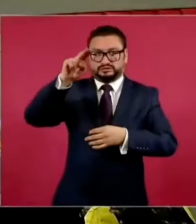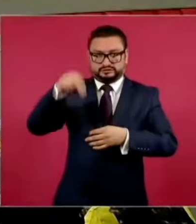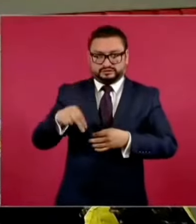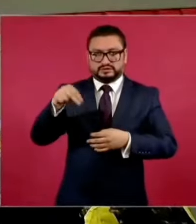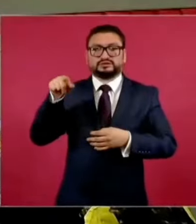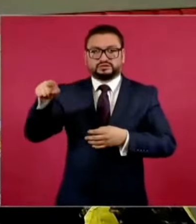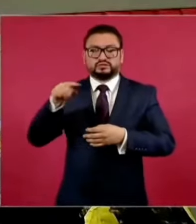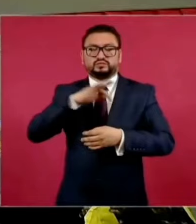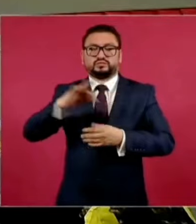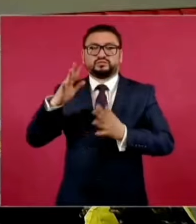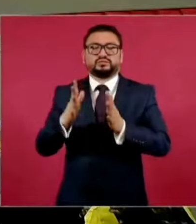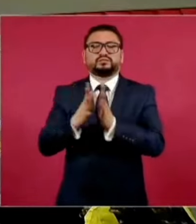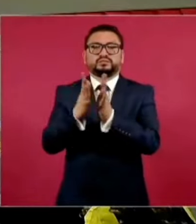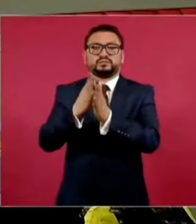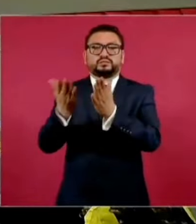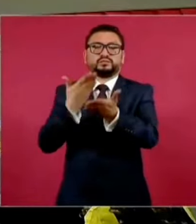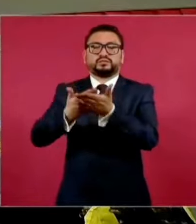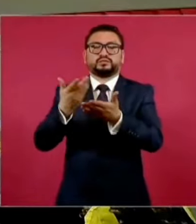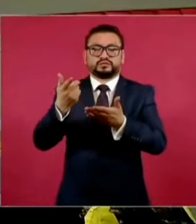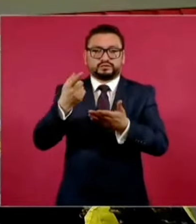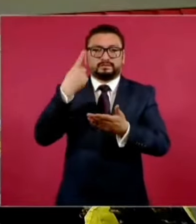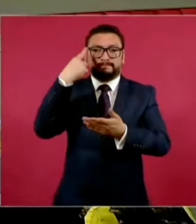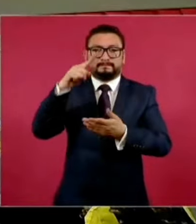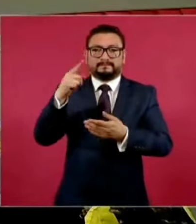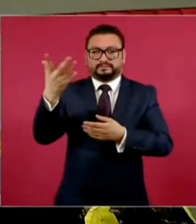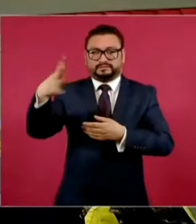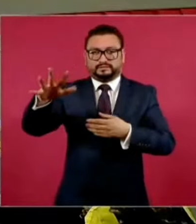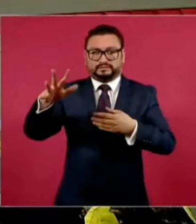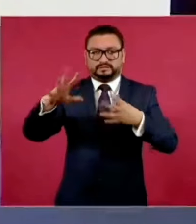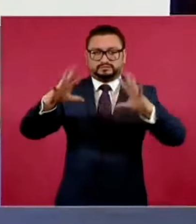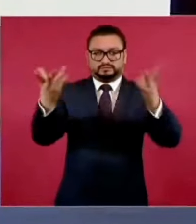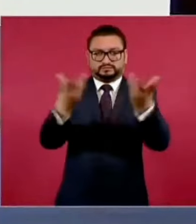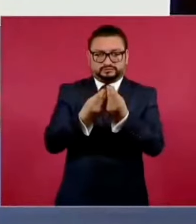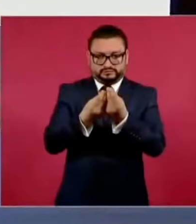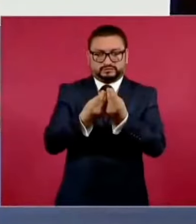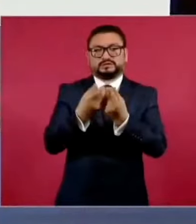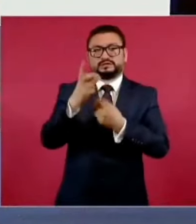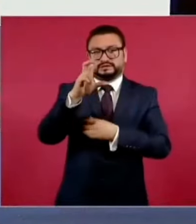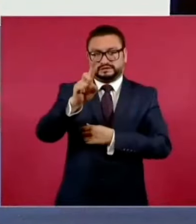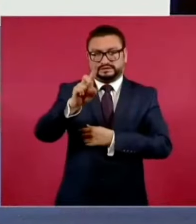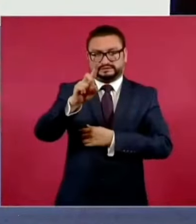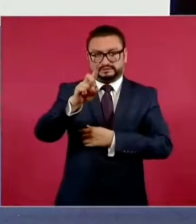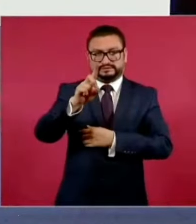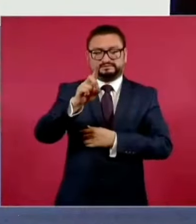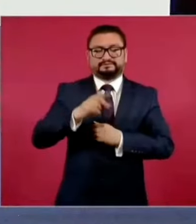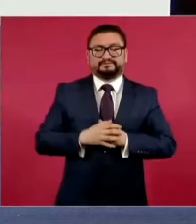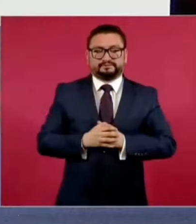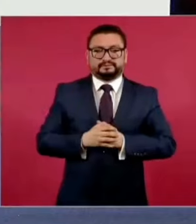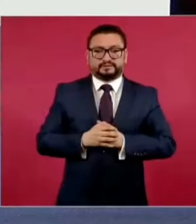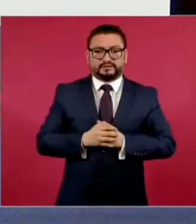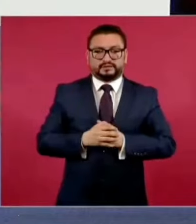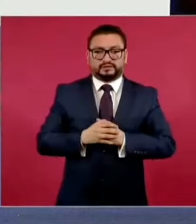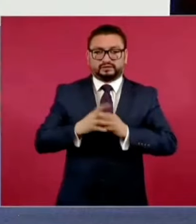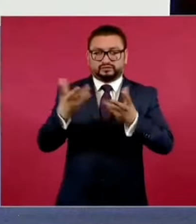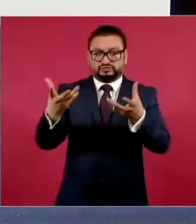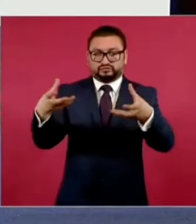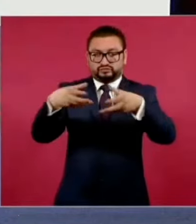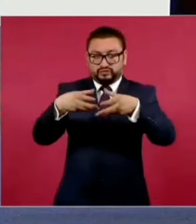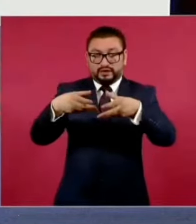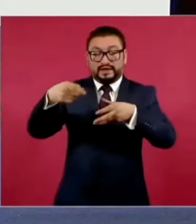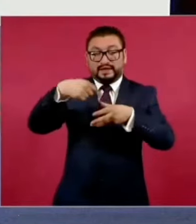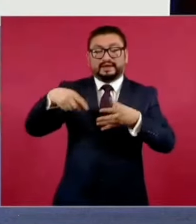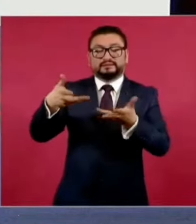Justicia va a proponer 10 candidatos. Estos 30 se integrarán